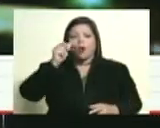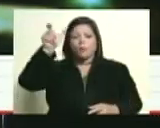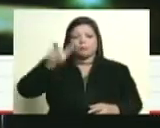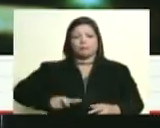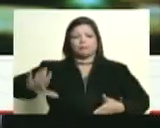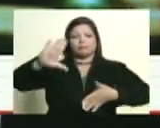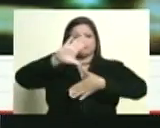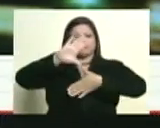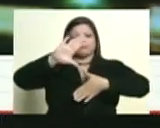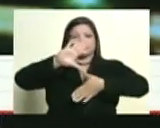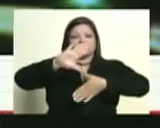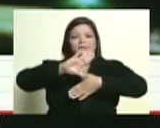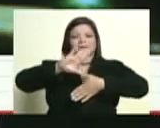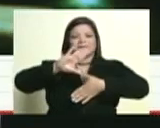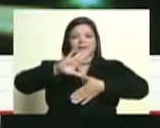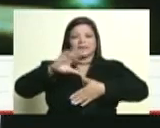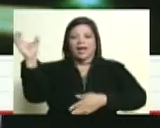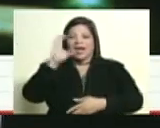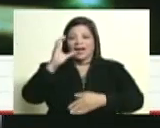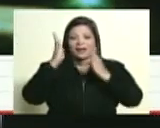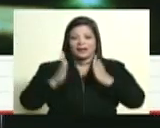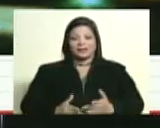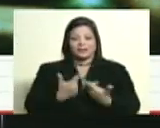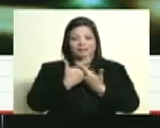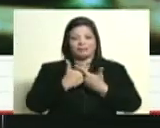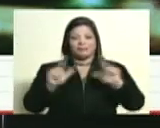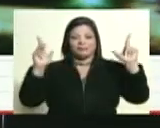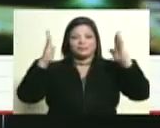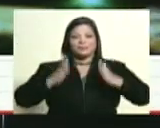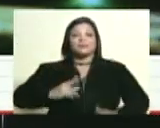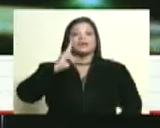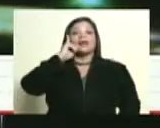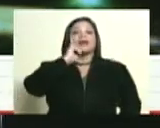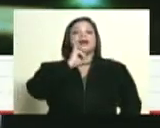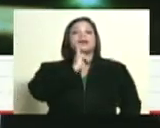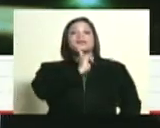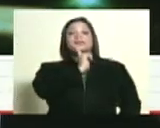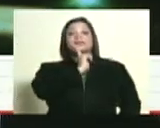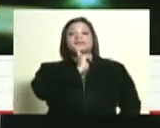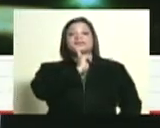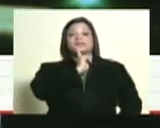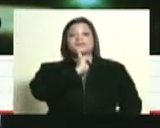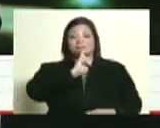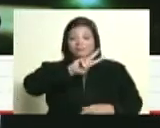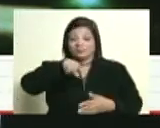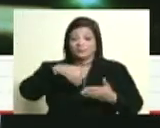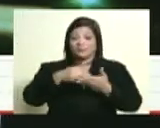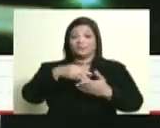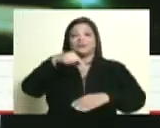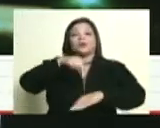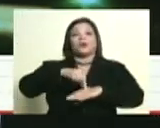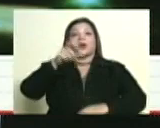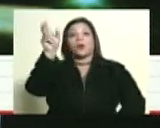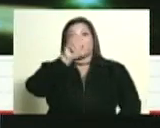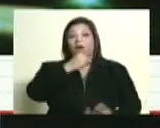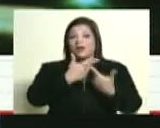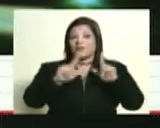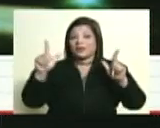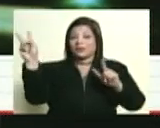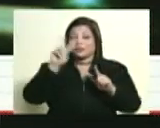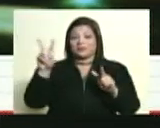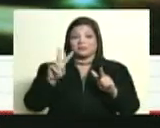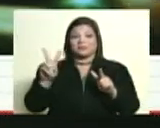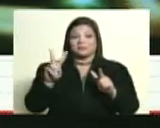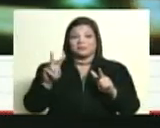América, el caraqueño libertador Simón José Antonio de la Santísima Trinidad de Bolívar y